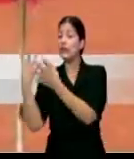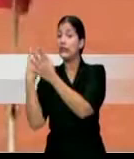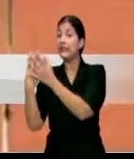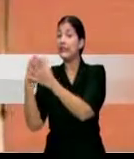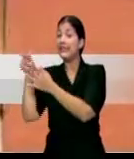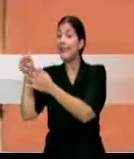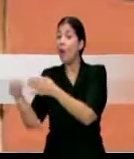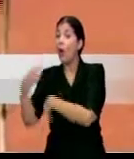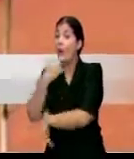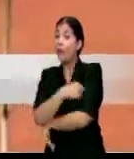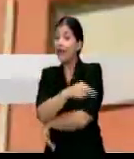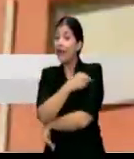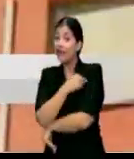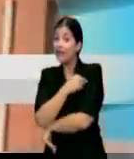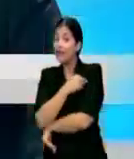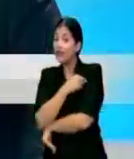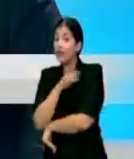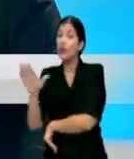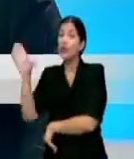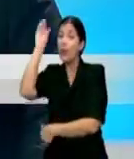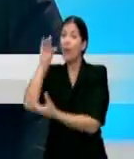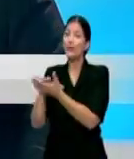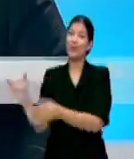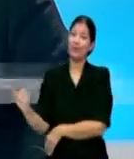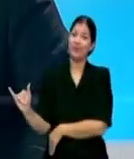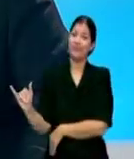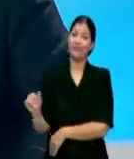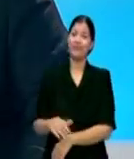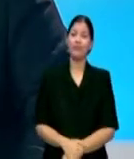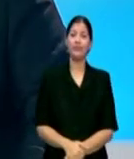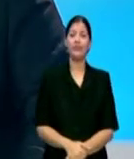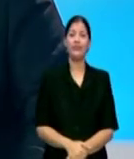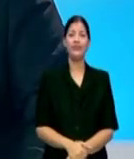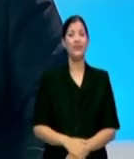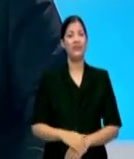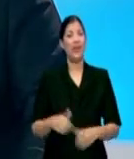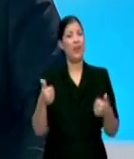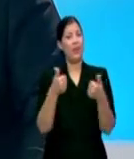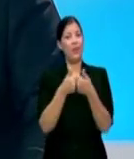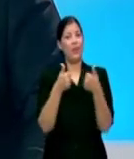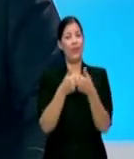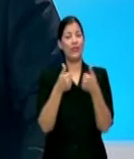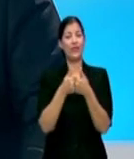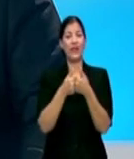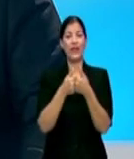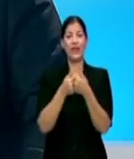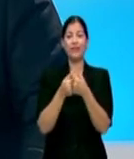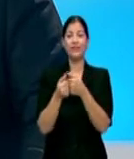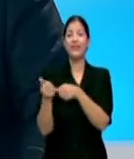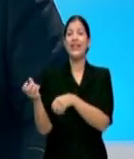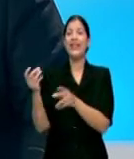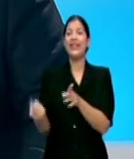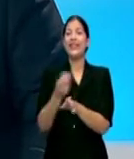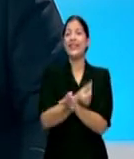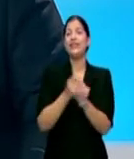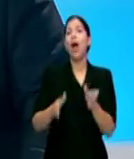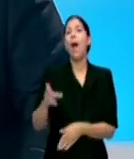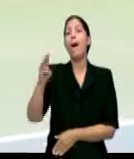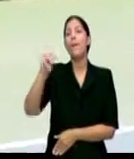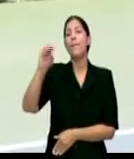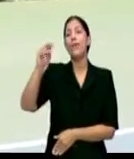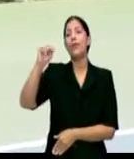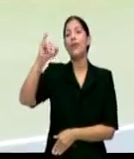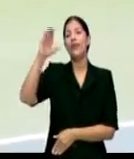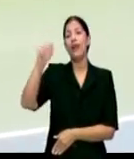incluyendo a su esposo y los deportes la estelar tenista puertorriqueña Mónica Puig está de pláceme tras